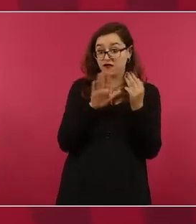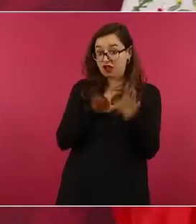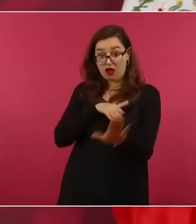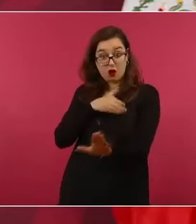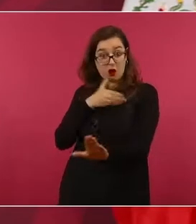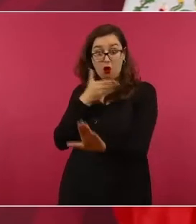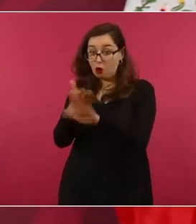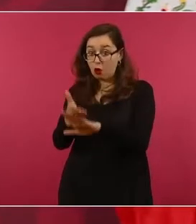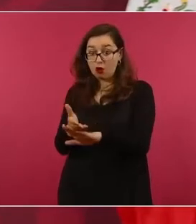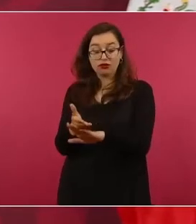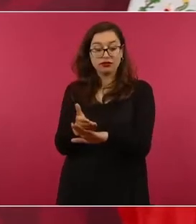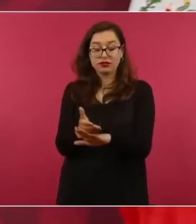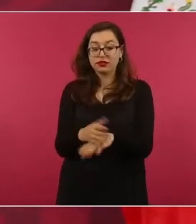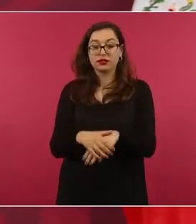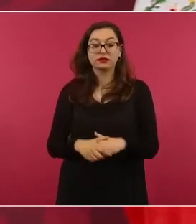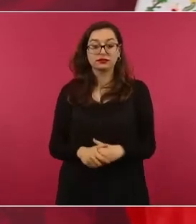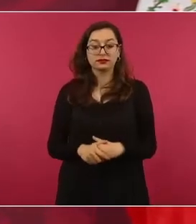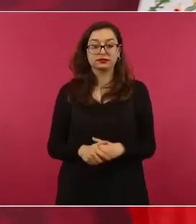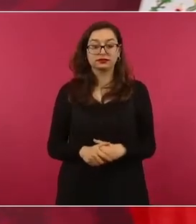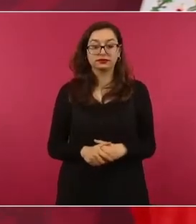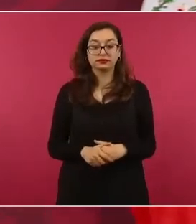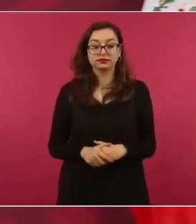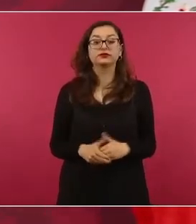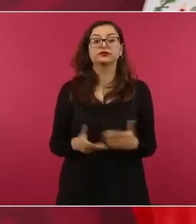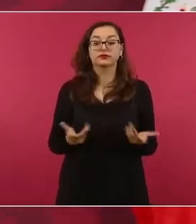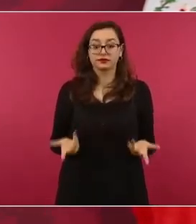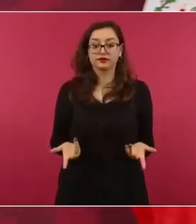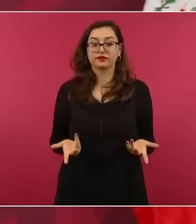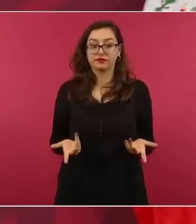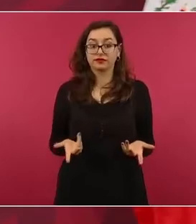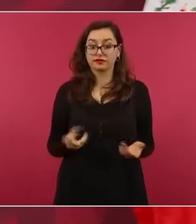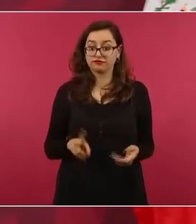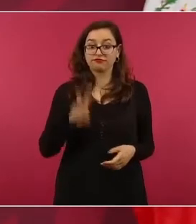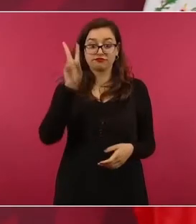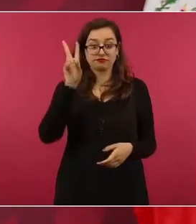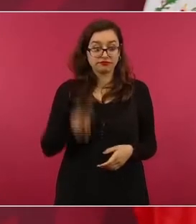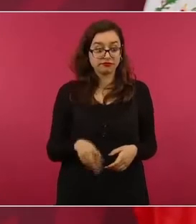y está orquestado.